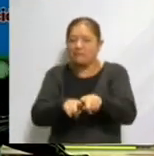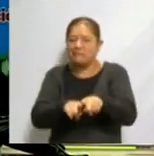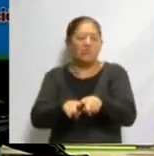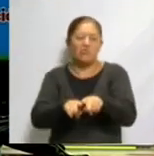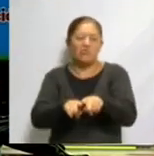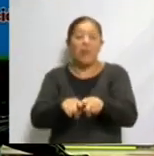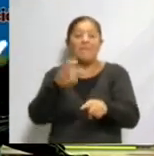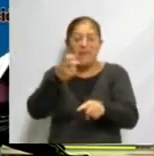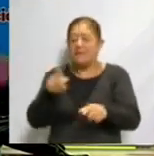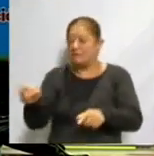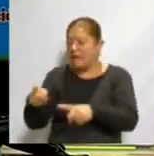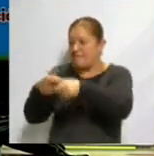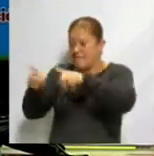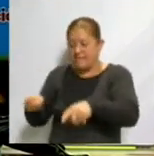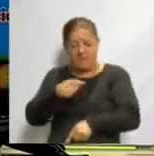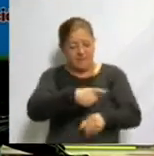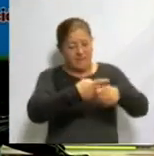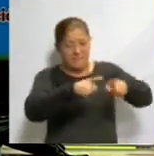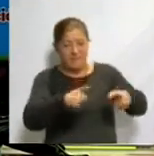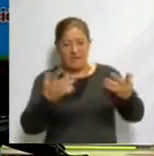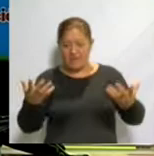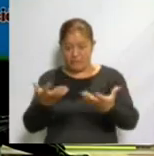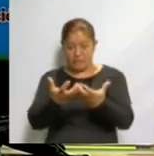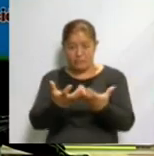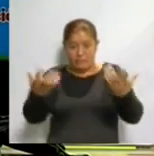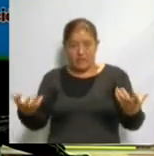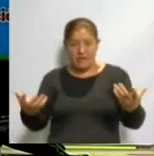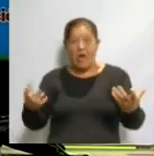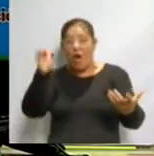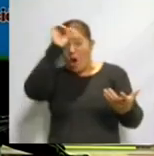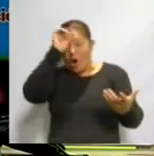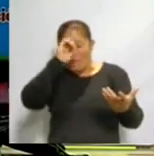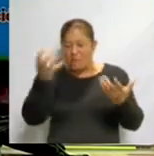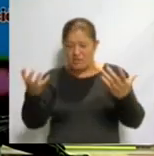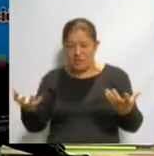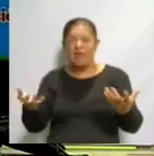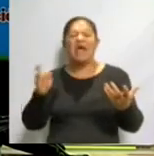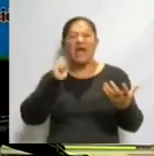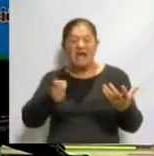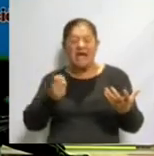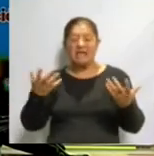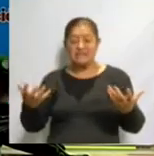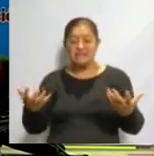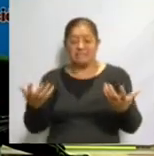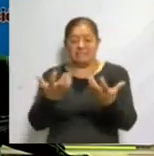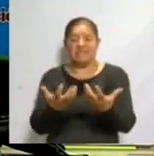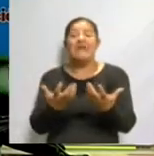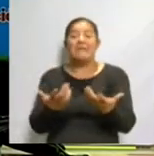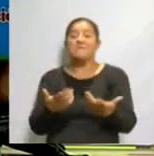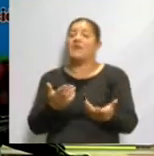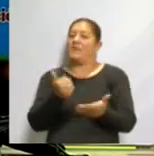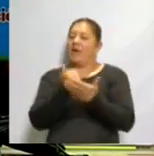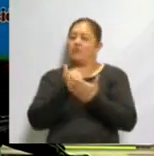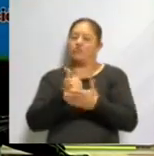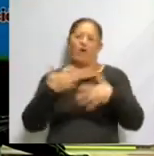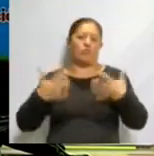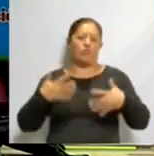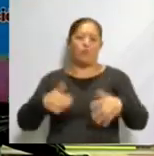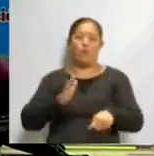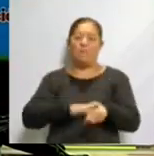son esas diferentes opiniones los que hacen que es que la Mesa Redonda sea una herramienta muy útil.